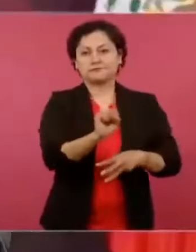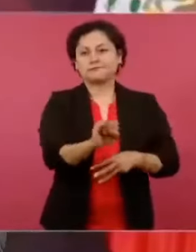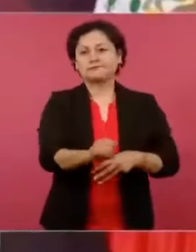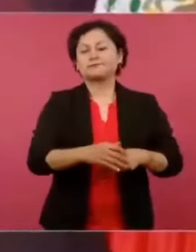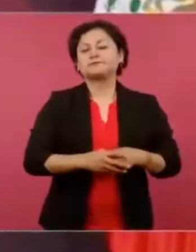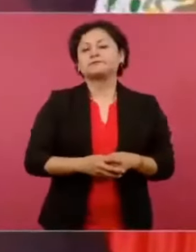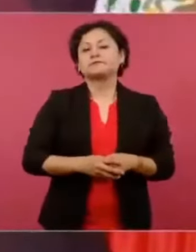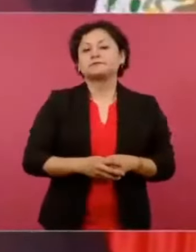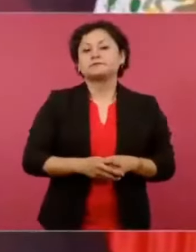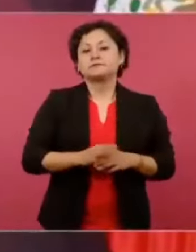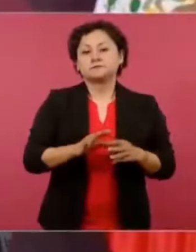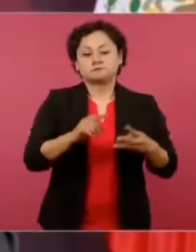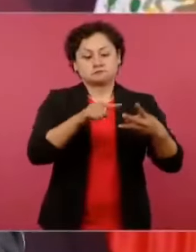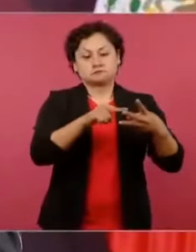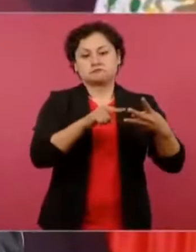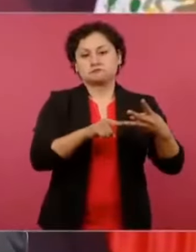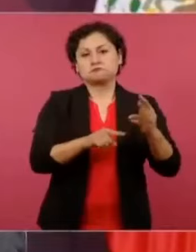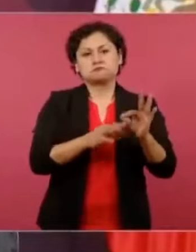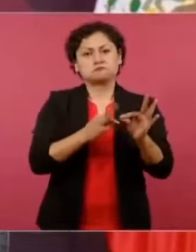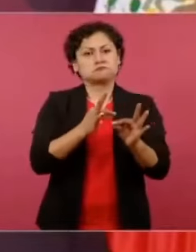ningún problema.